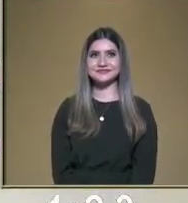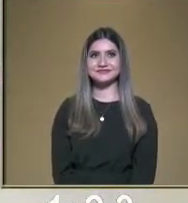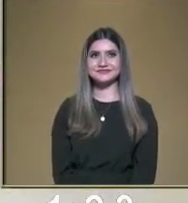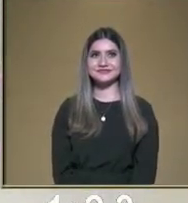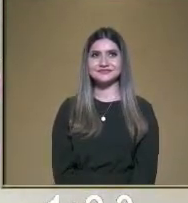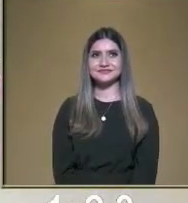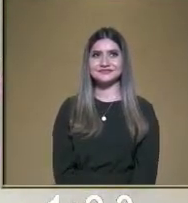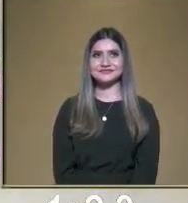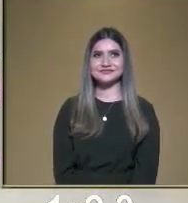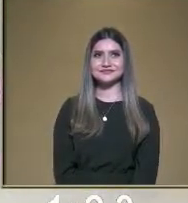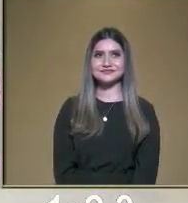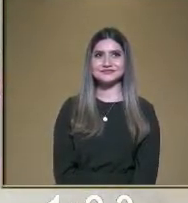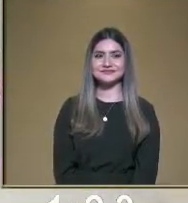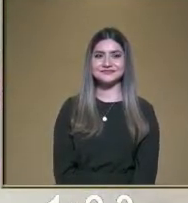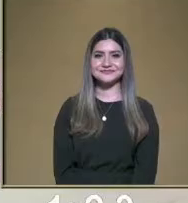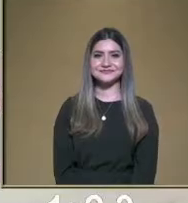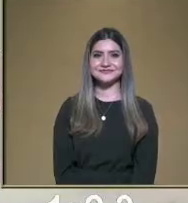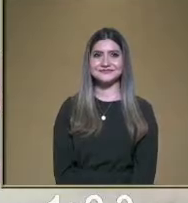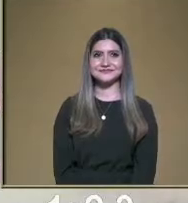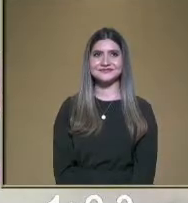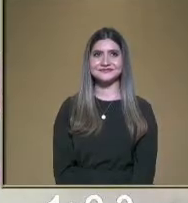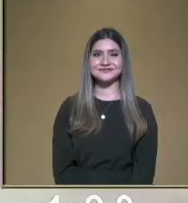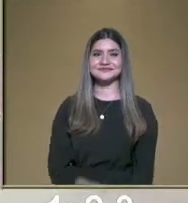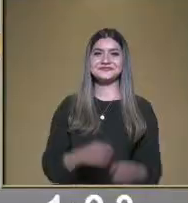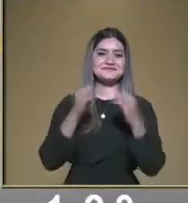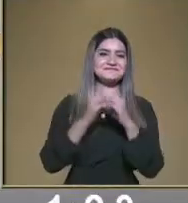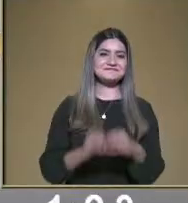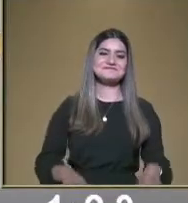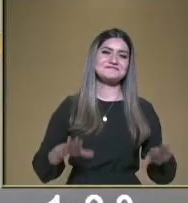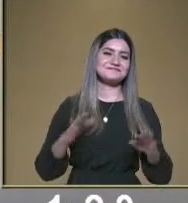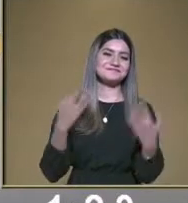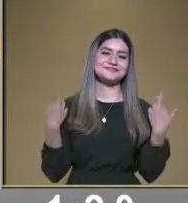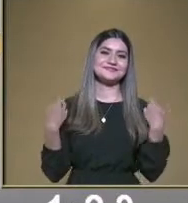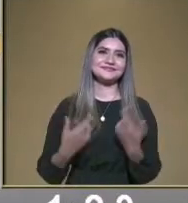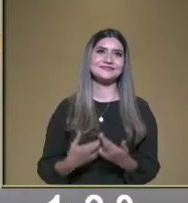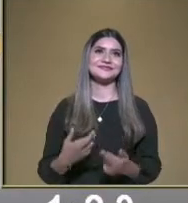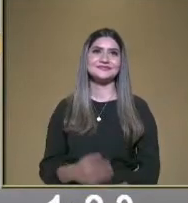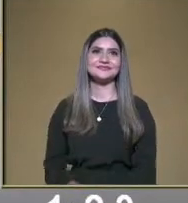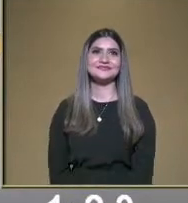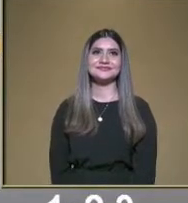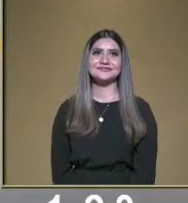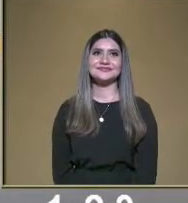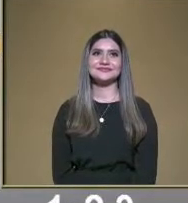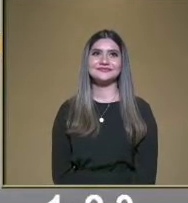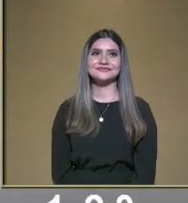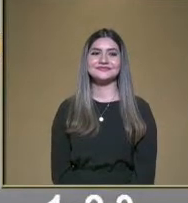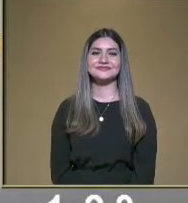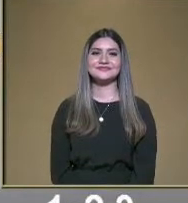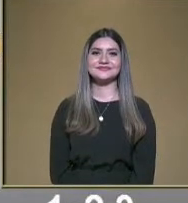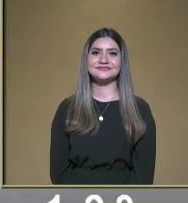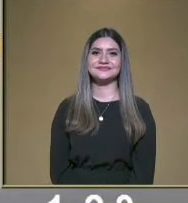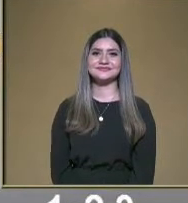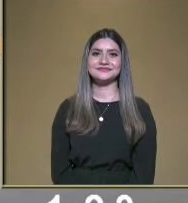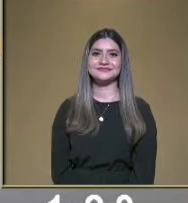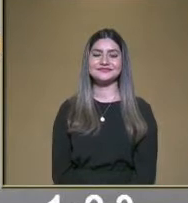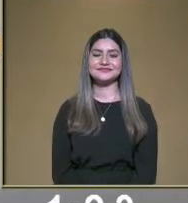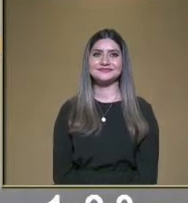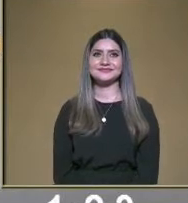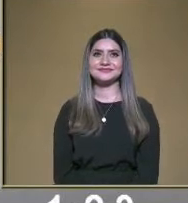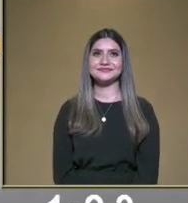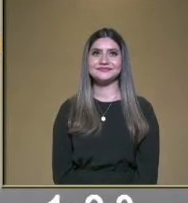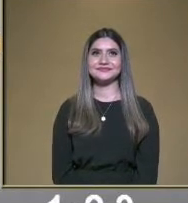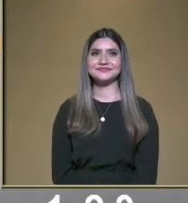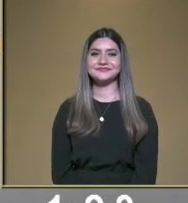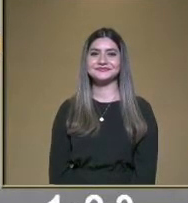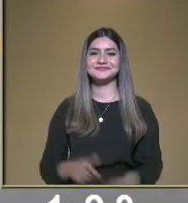Ay, ay, ay, ya perdió, ya perdió, pues se agarró de la mano de acá. Ya perdió ahí la maestra Berenice, continúa el turno